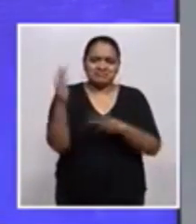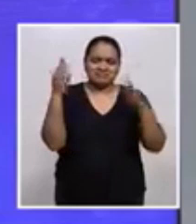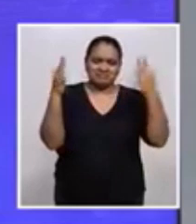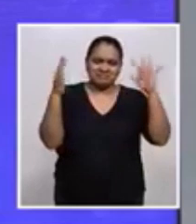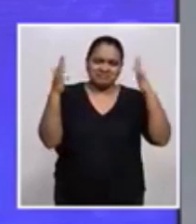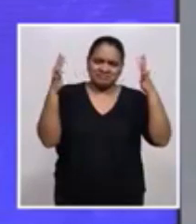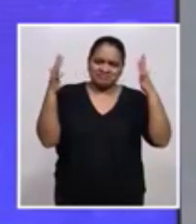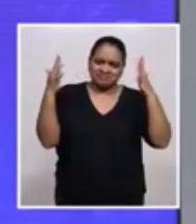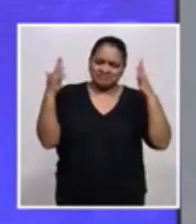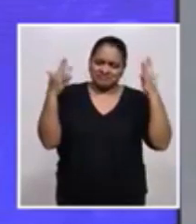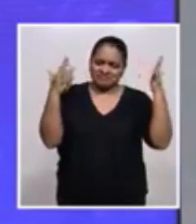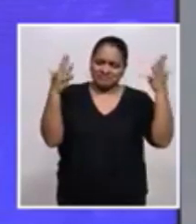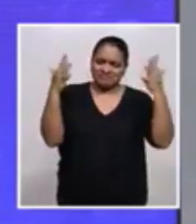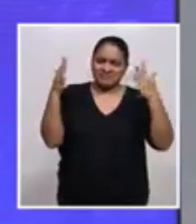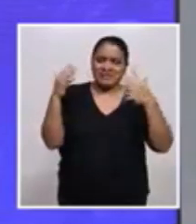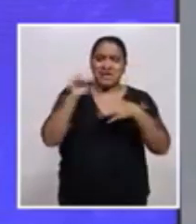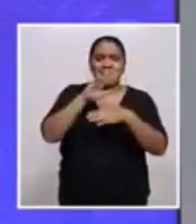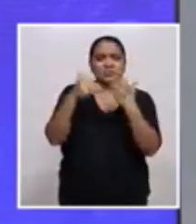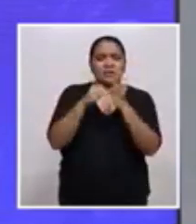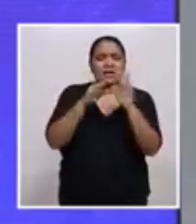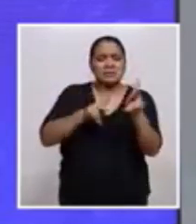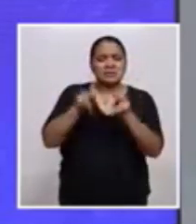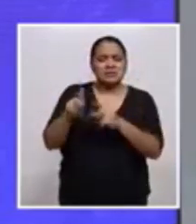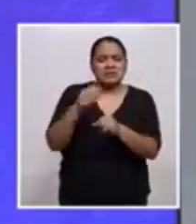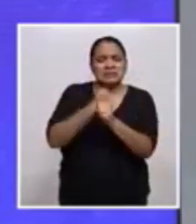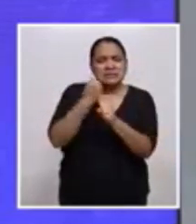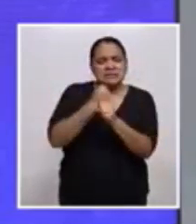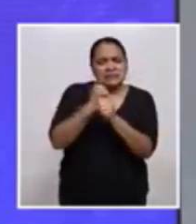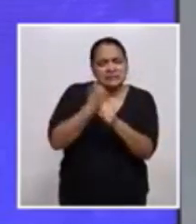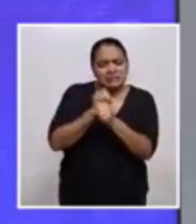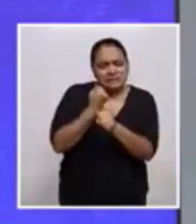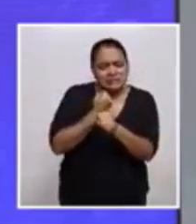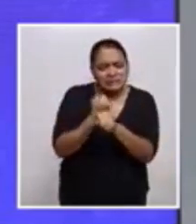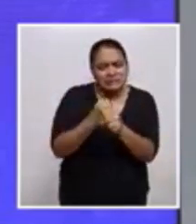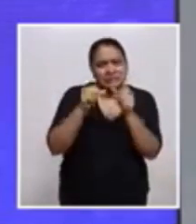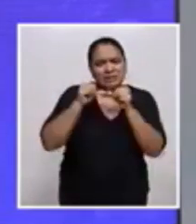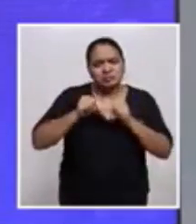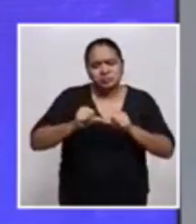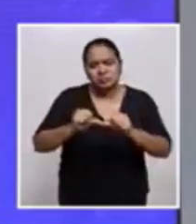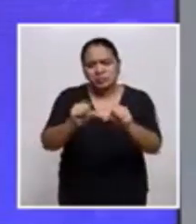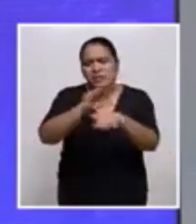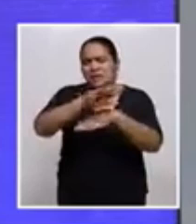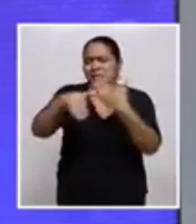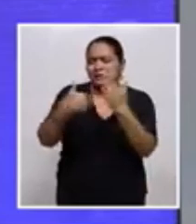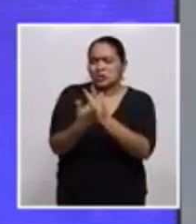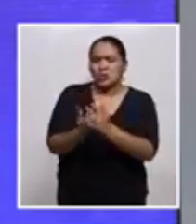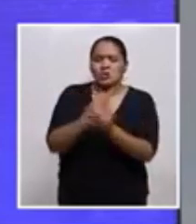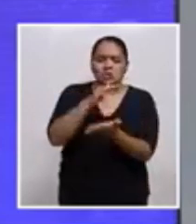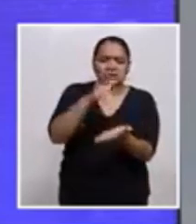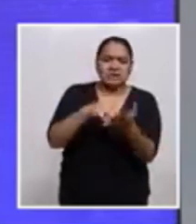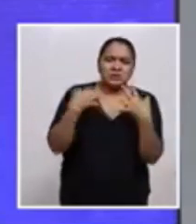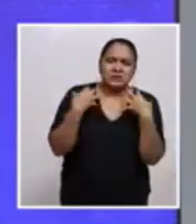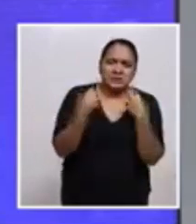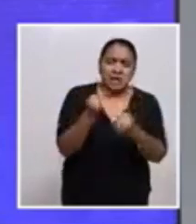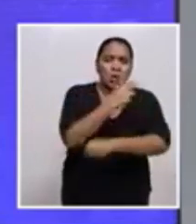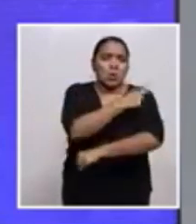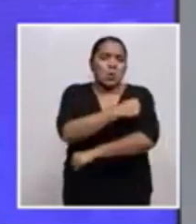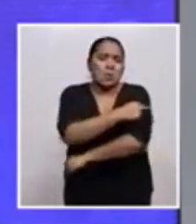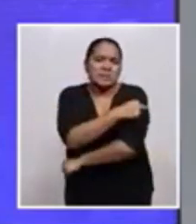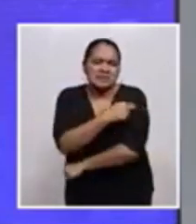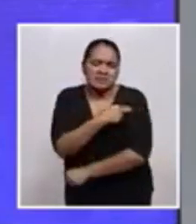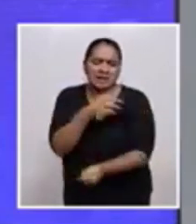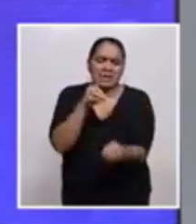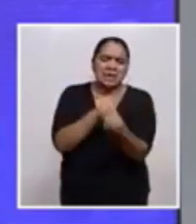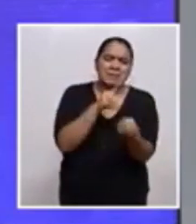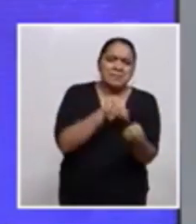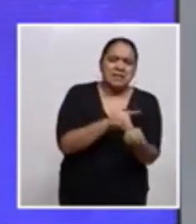que no ha parado de trabajar y que hoy primero de mayo también ha estado laborando en todas las unidades de salud, en todos los hospitales, atendiendo en